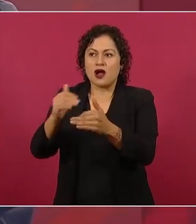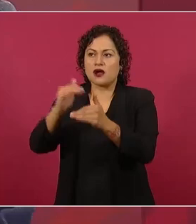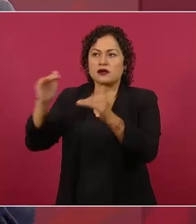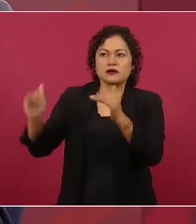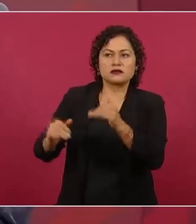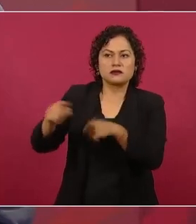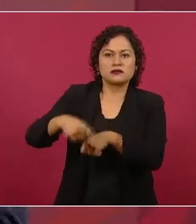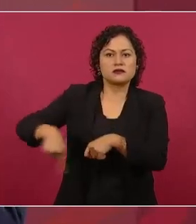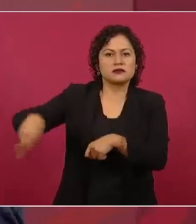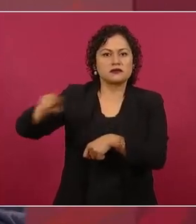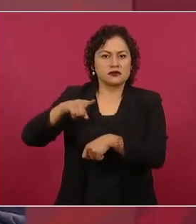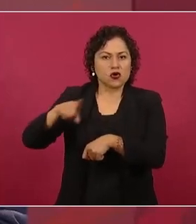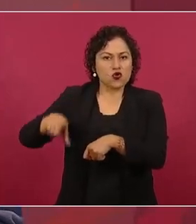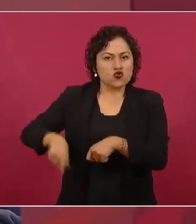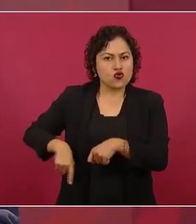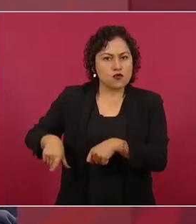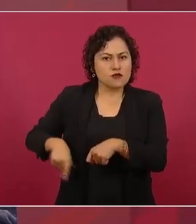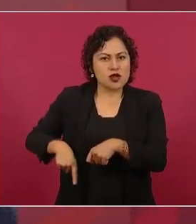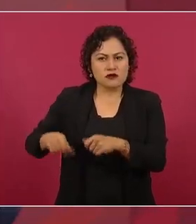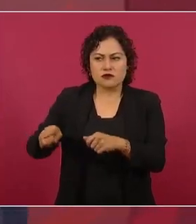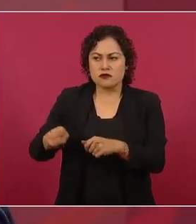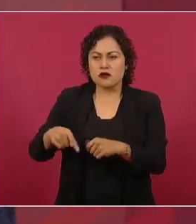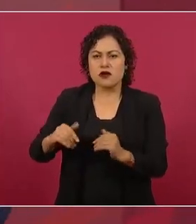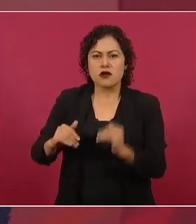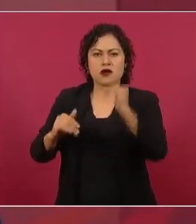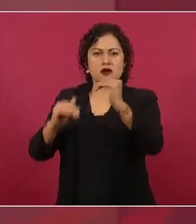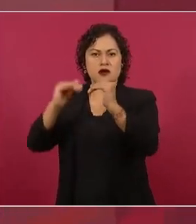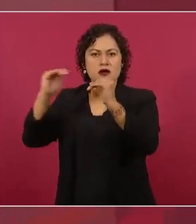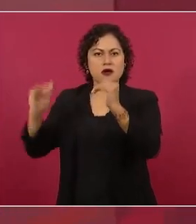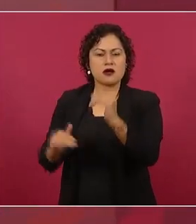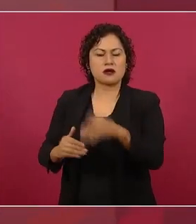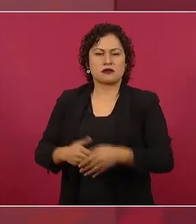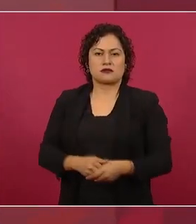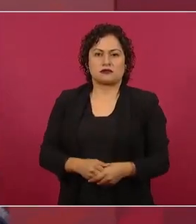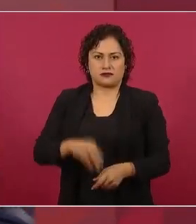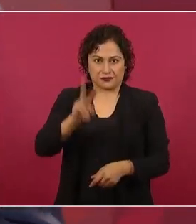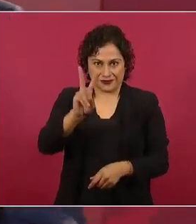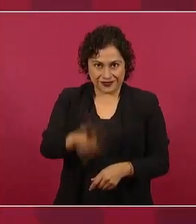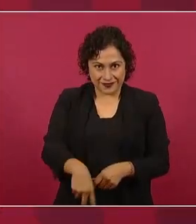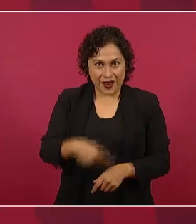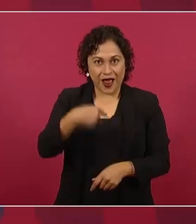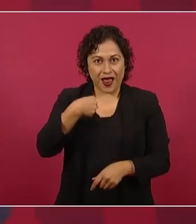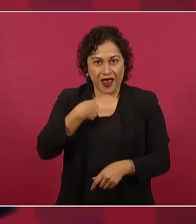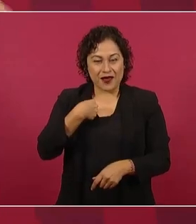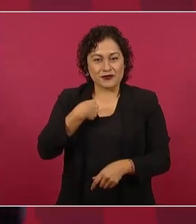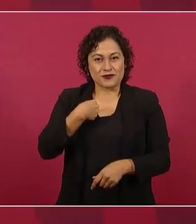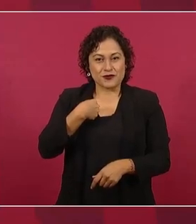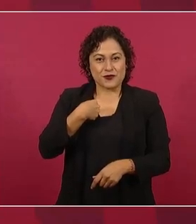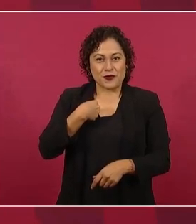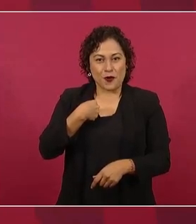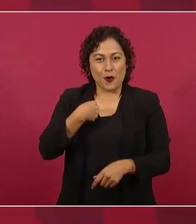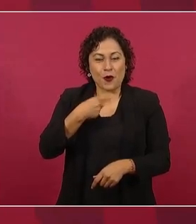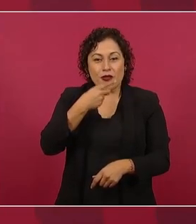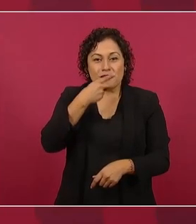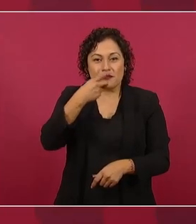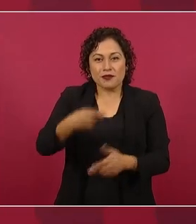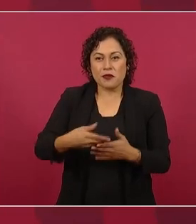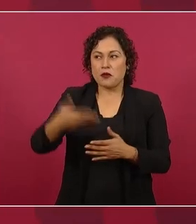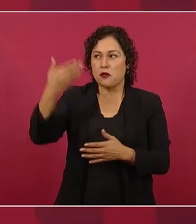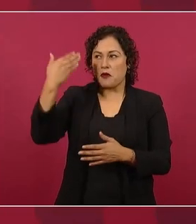En la práctica, lo he dicho, no había una democracia en sentido estricto,